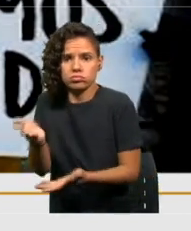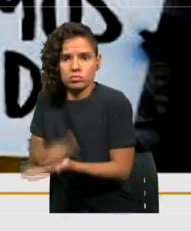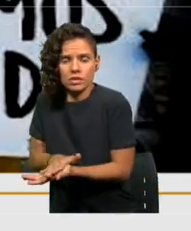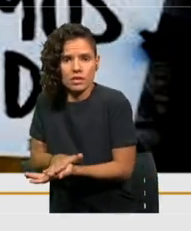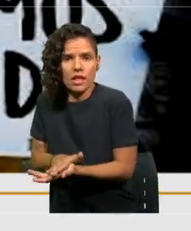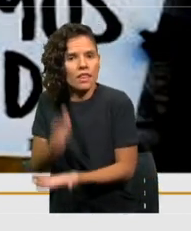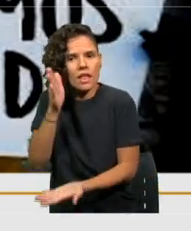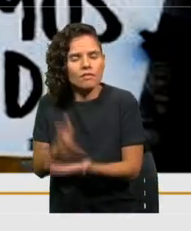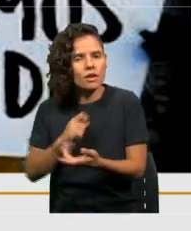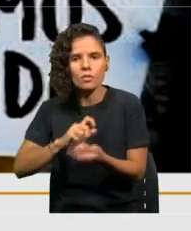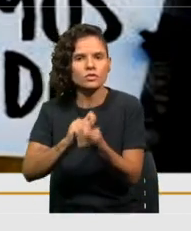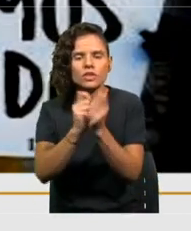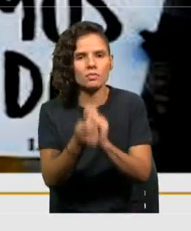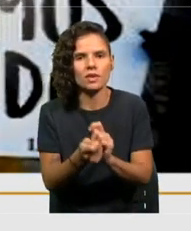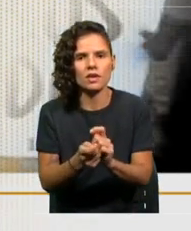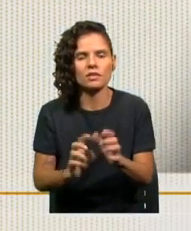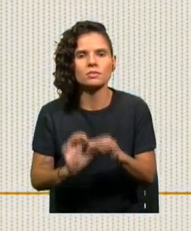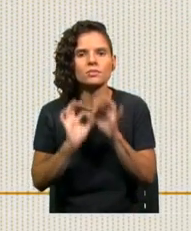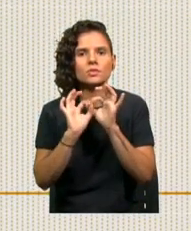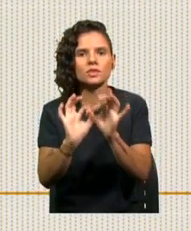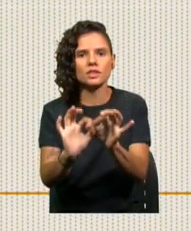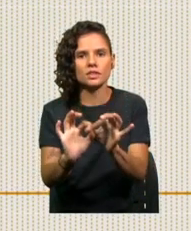cambiar. Muchas gracias.